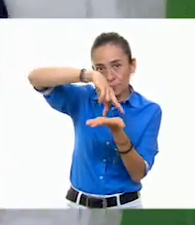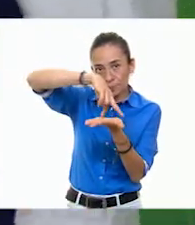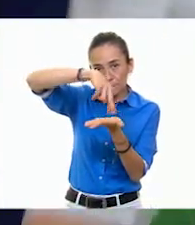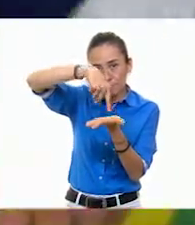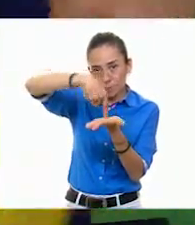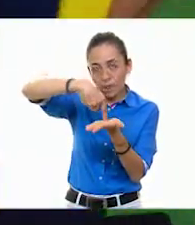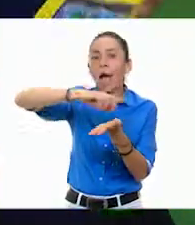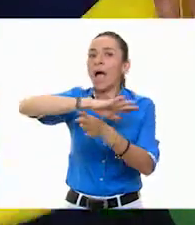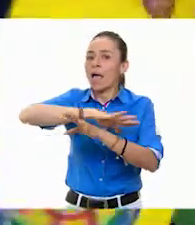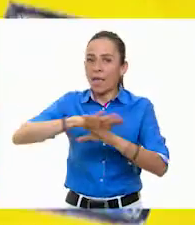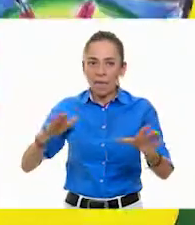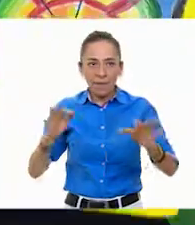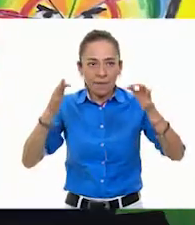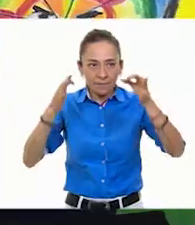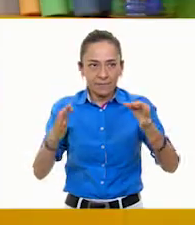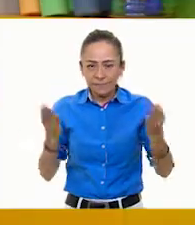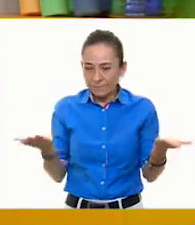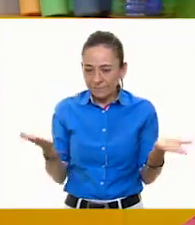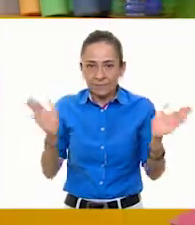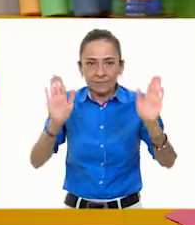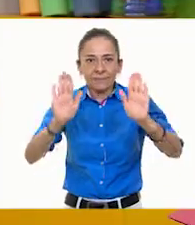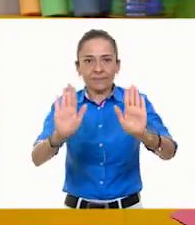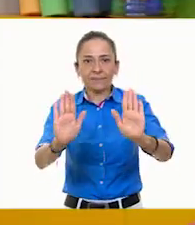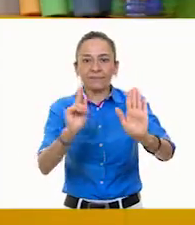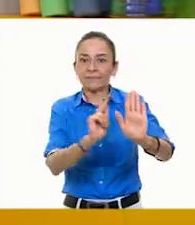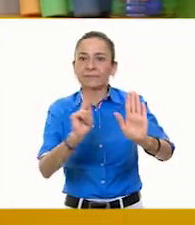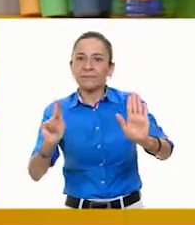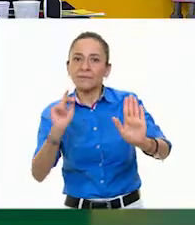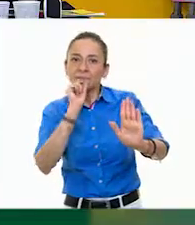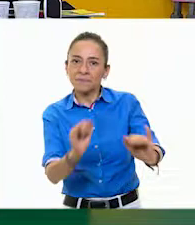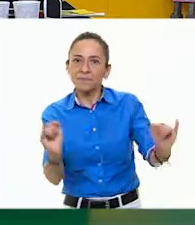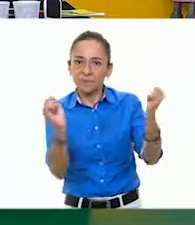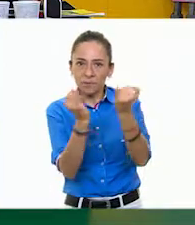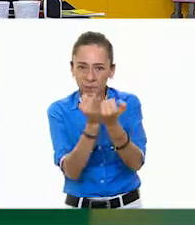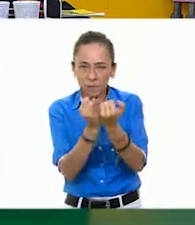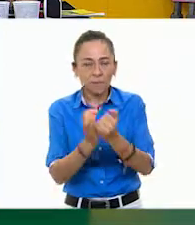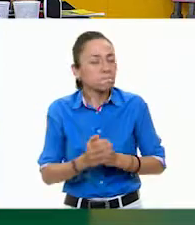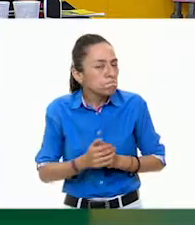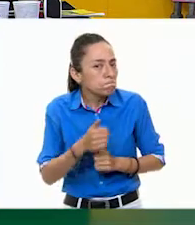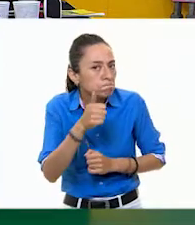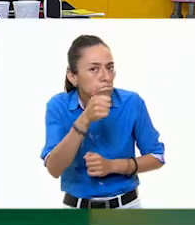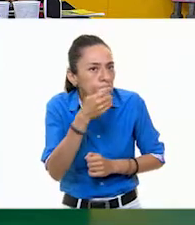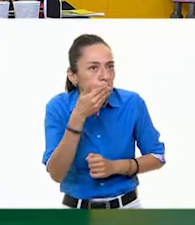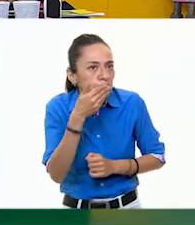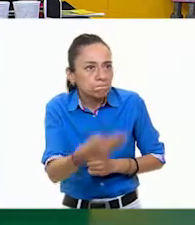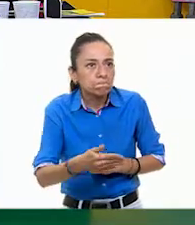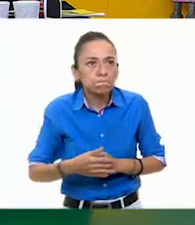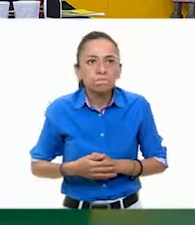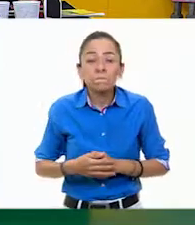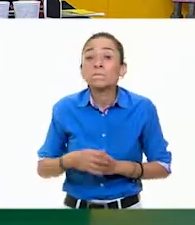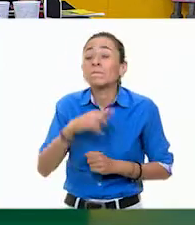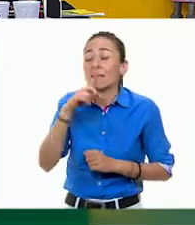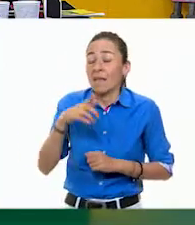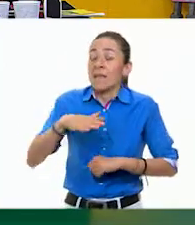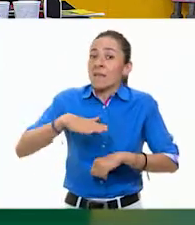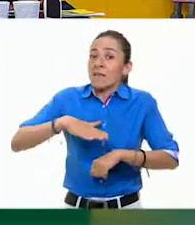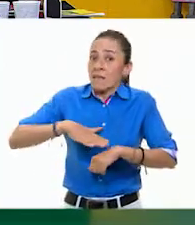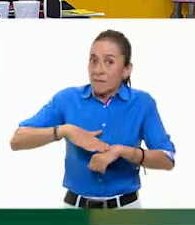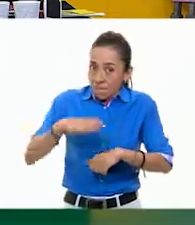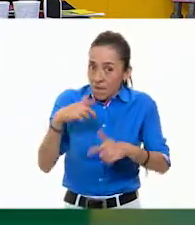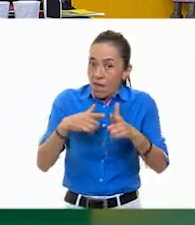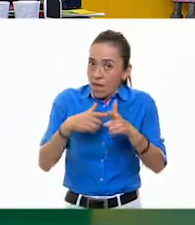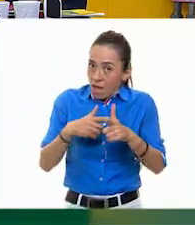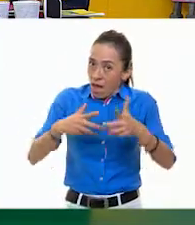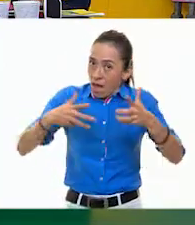base, nuestra basecita como el modelo. Y viene ahora lo más laborioso, pero también lo